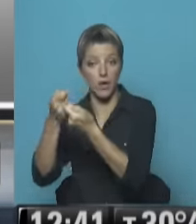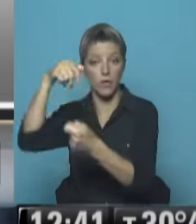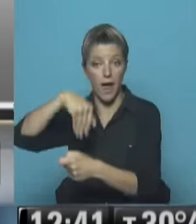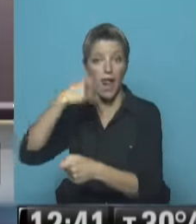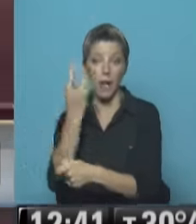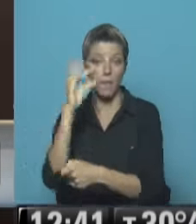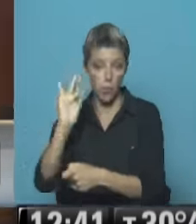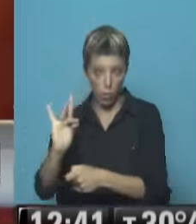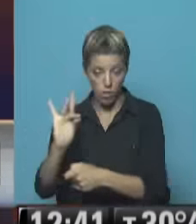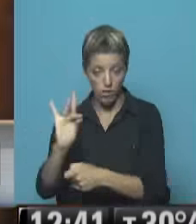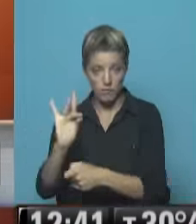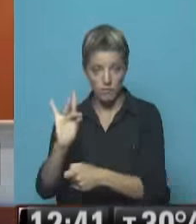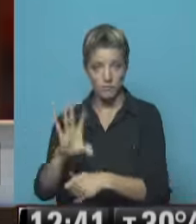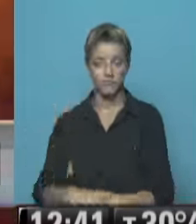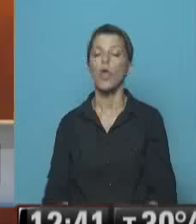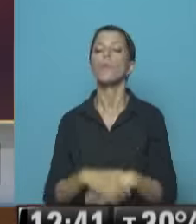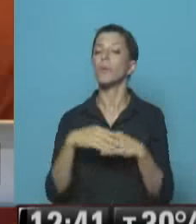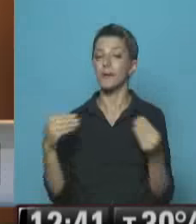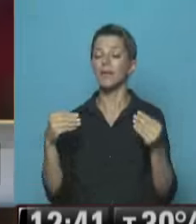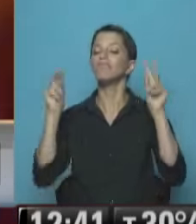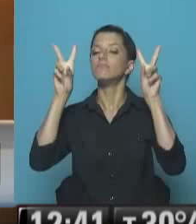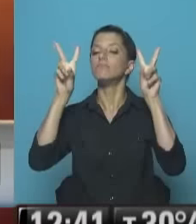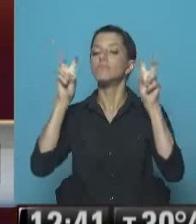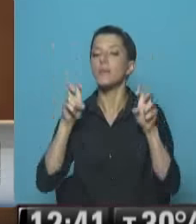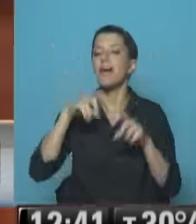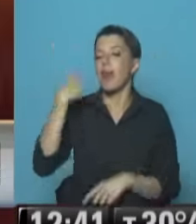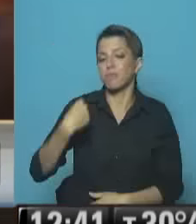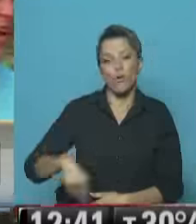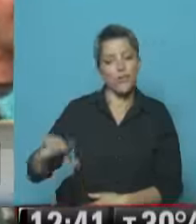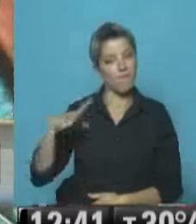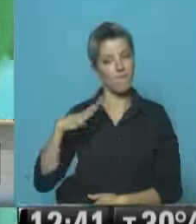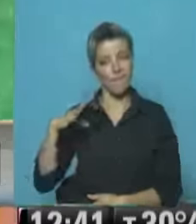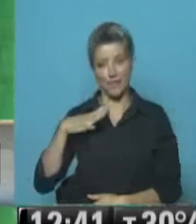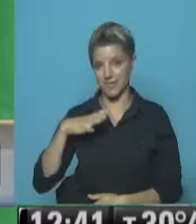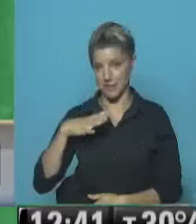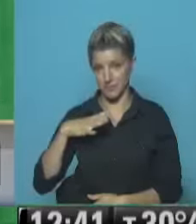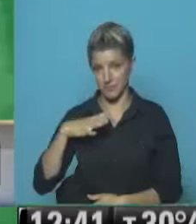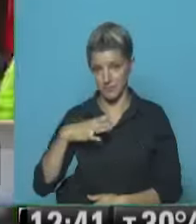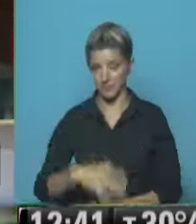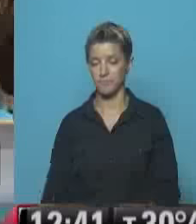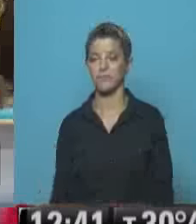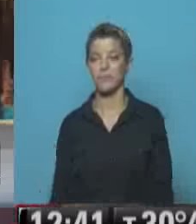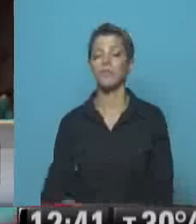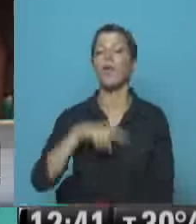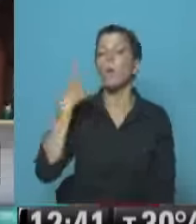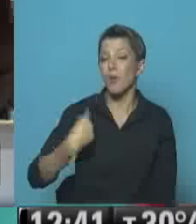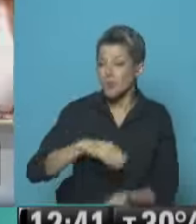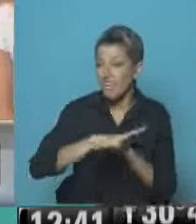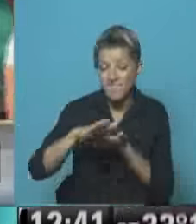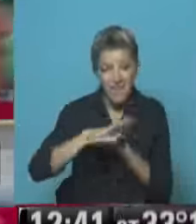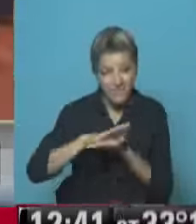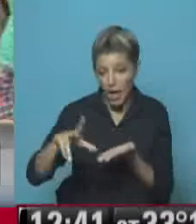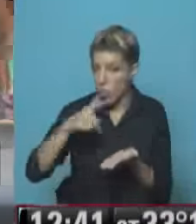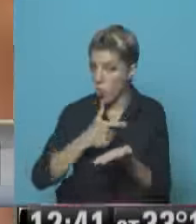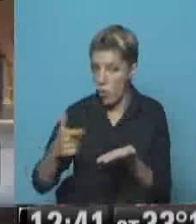Democrática de Derecha Era por el tema del desabastecimiento El desabastecimiento de los productos esenciales Fue